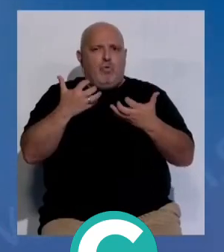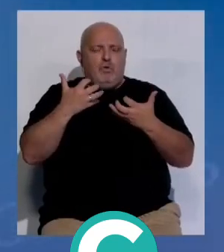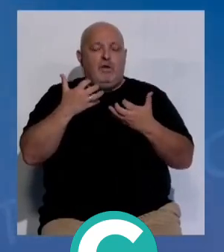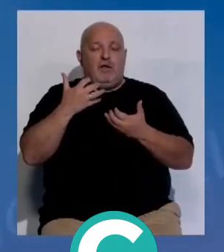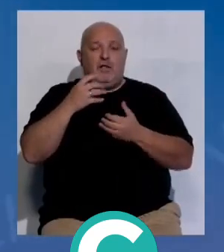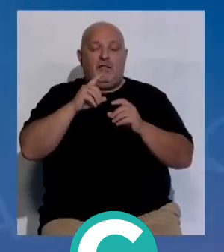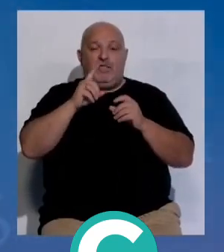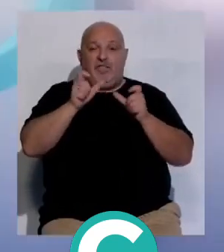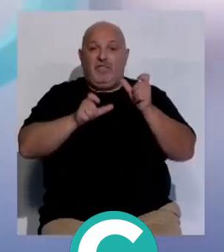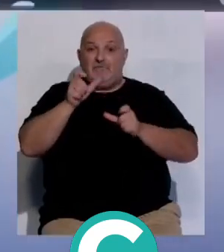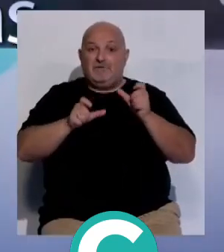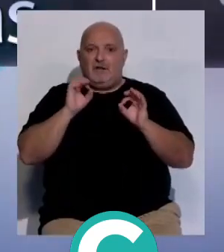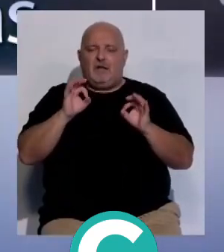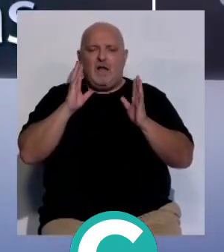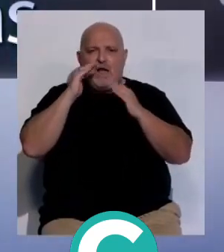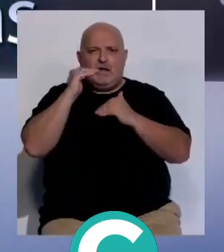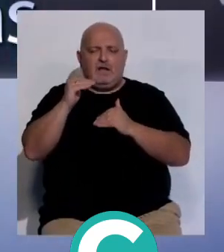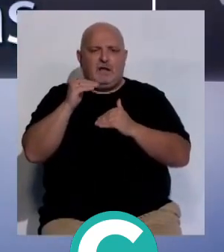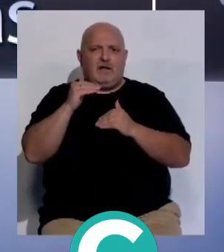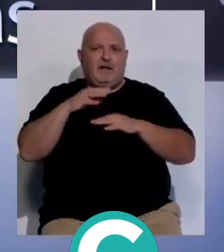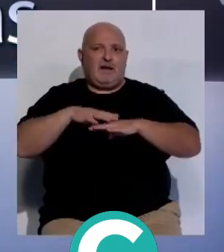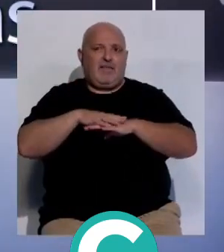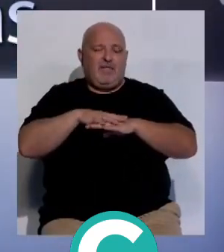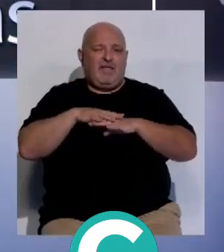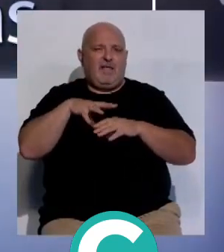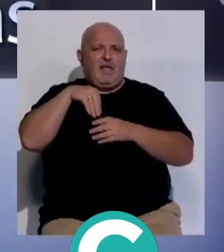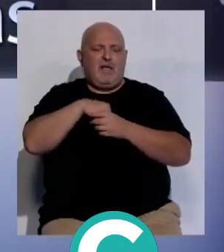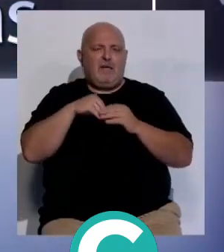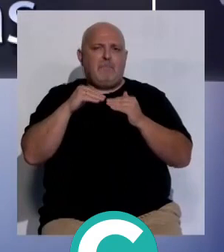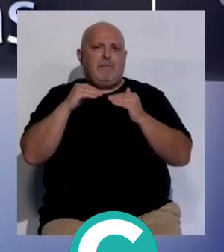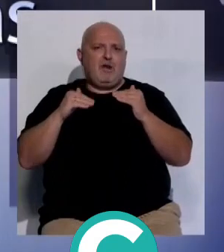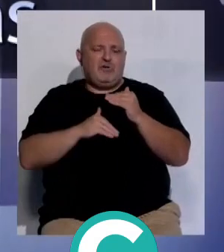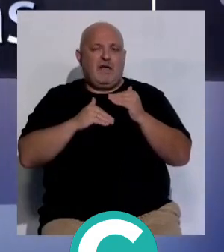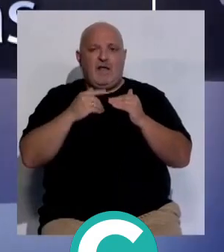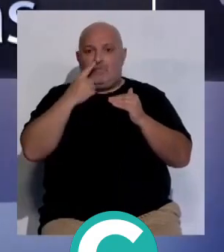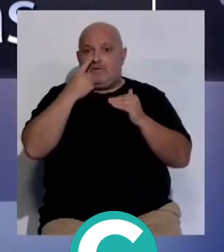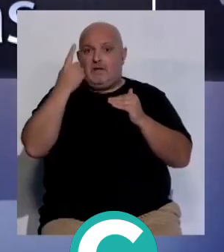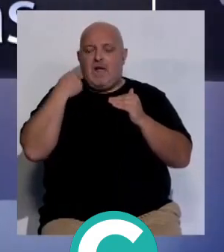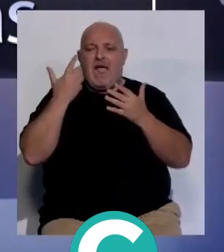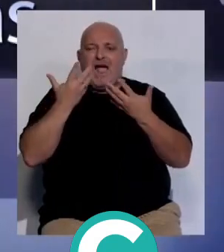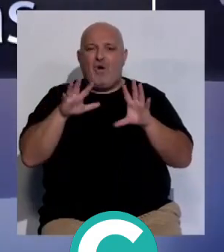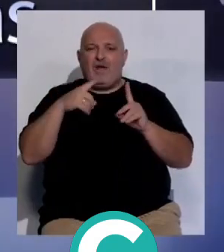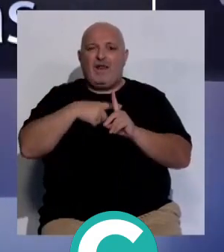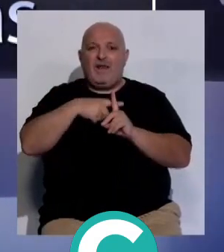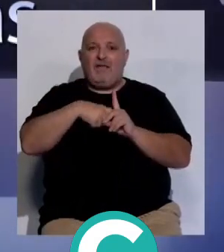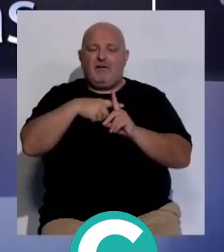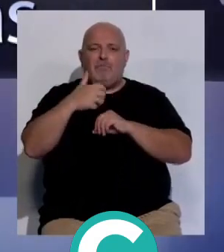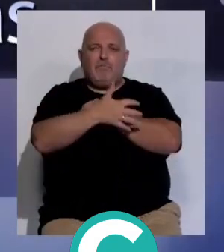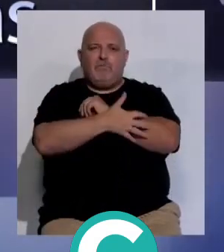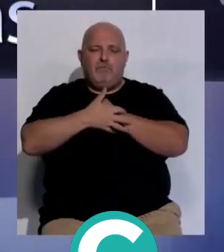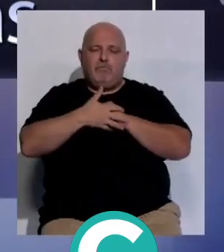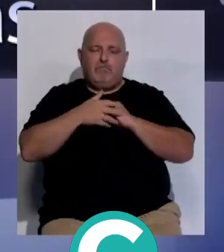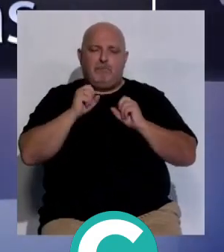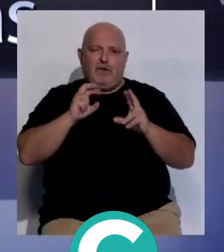que la cifra de personas atendidas en la red de acogida es menor que el año anterior aunque su nivel de pobreza